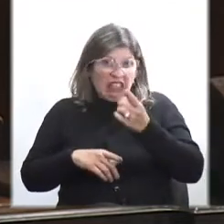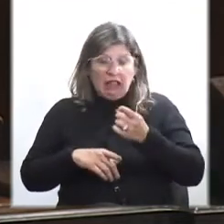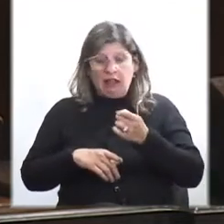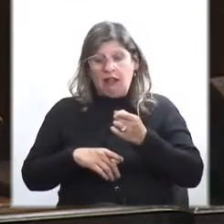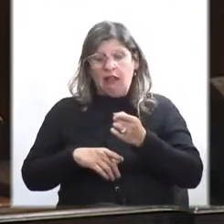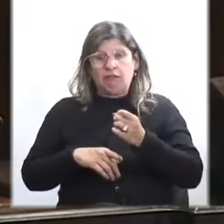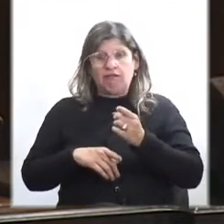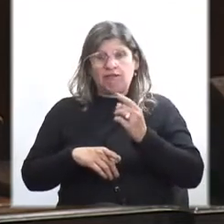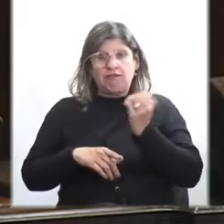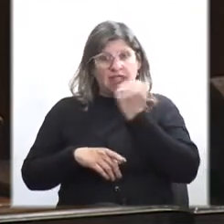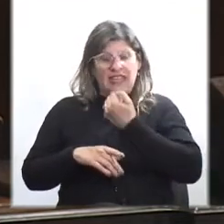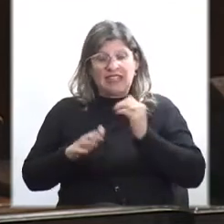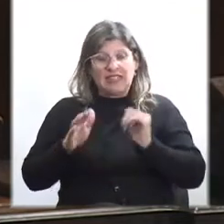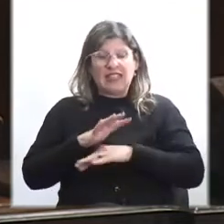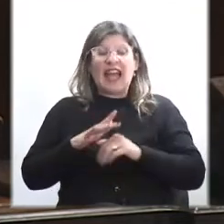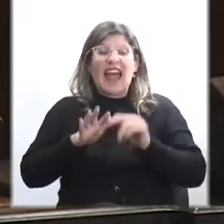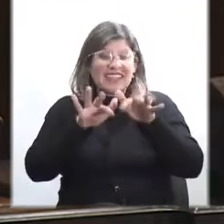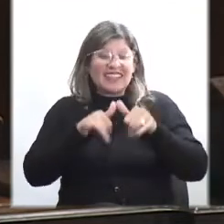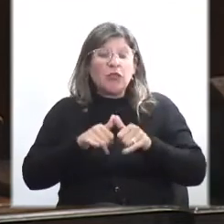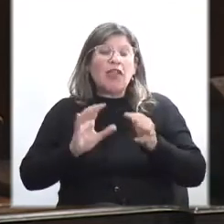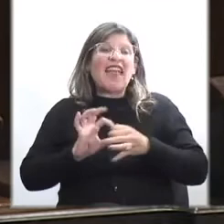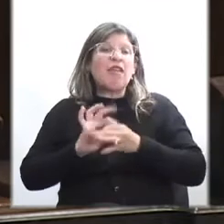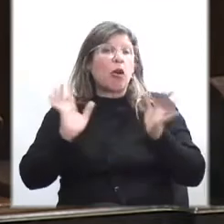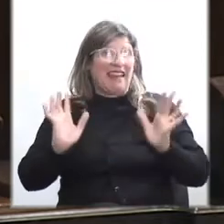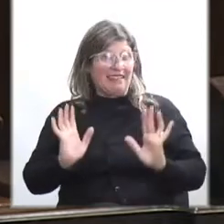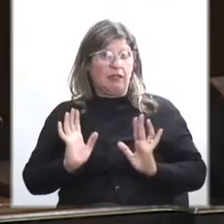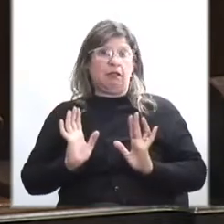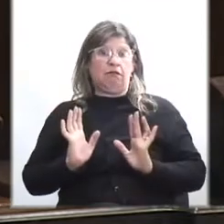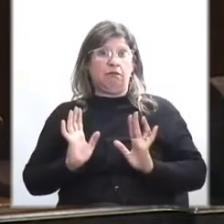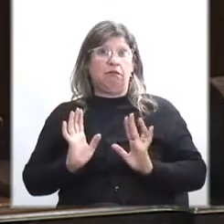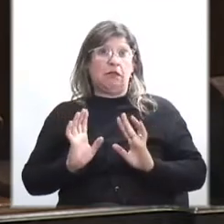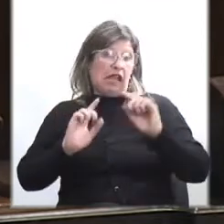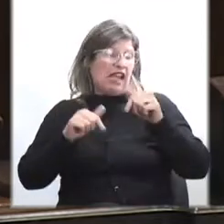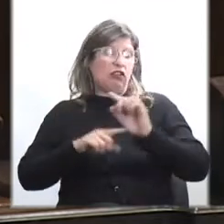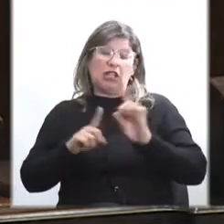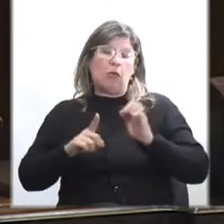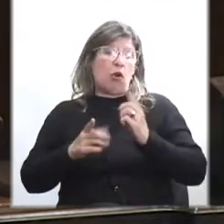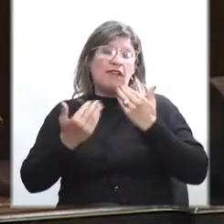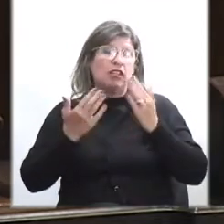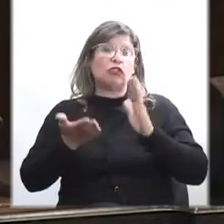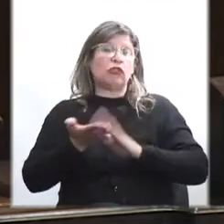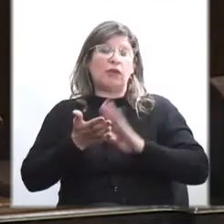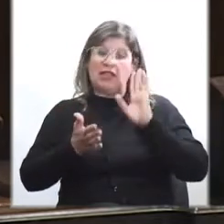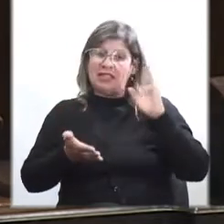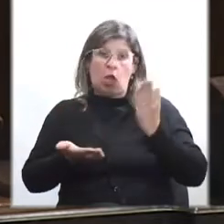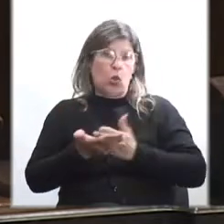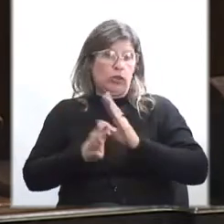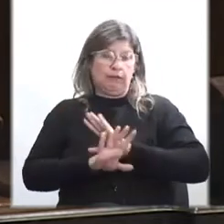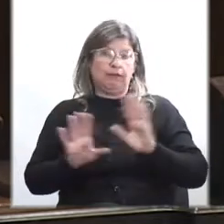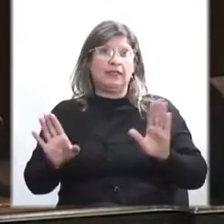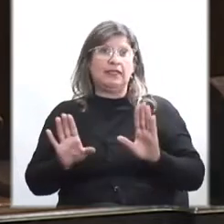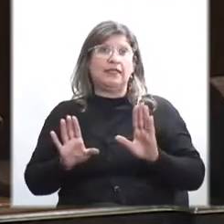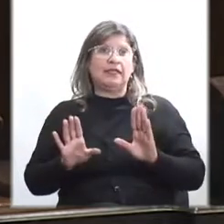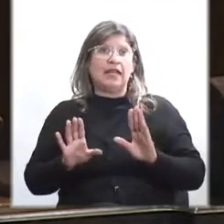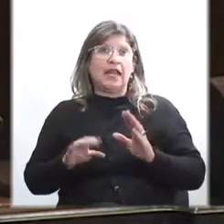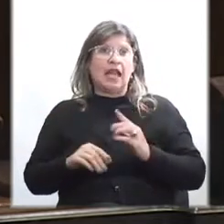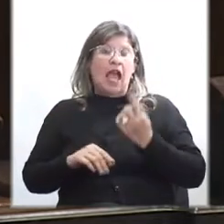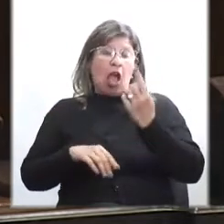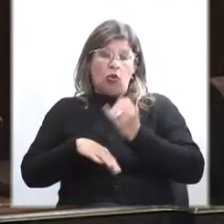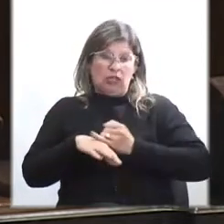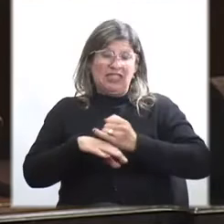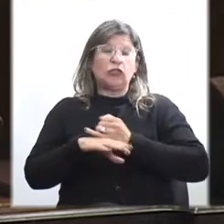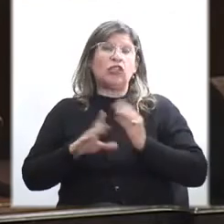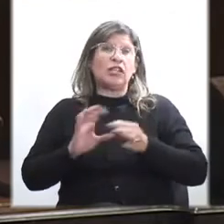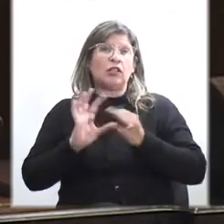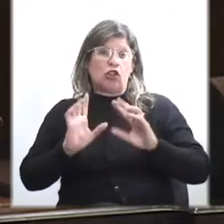archivos de la democracia, democracia, acá no estamos hablando de archivos de la dictadura, a una institución de la